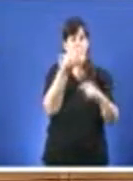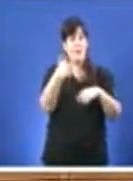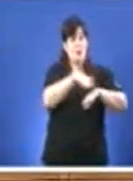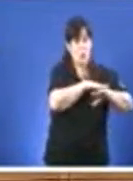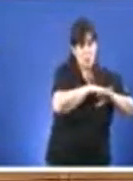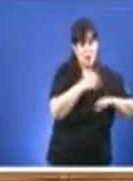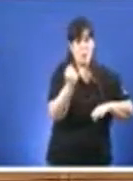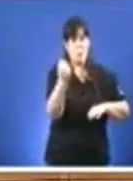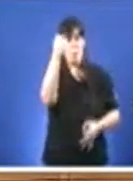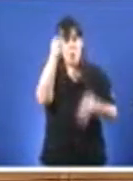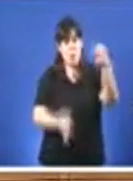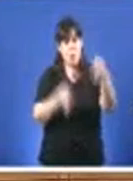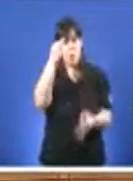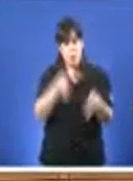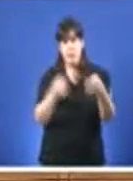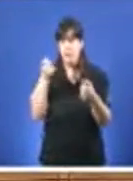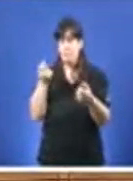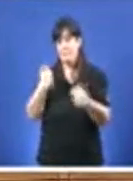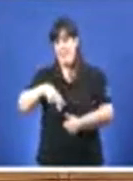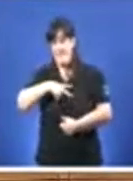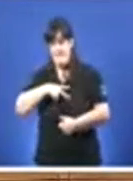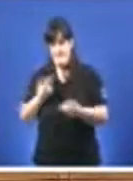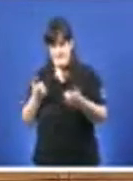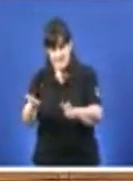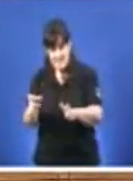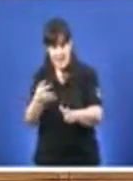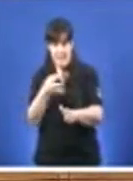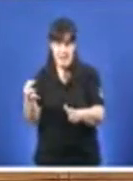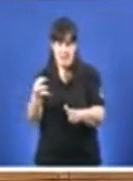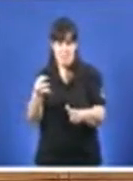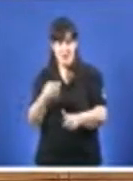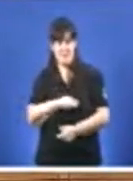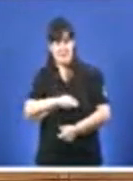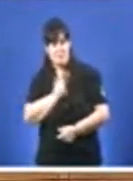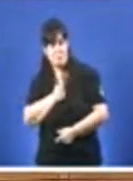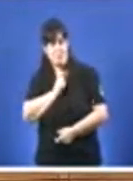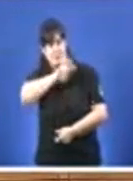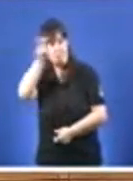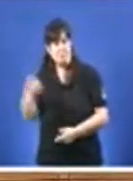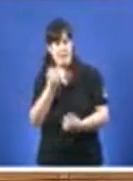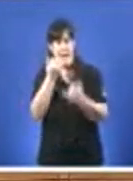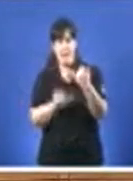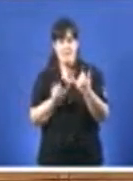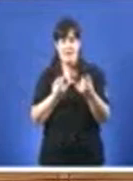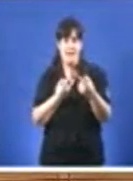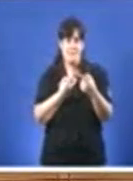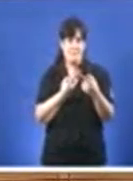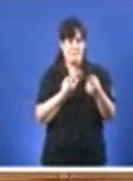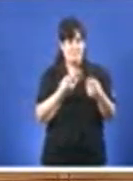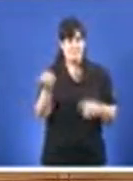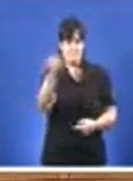fiscalía, hai unhas forzas e corpos de seguridade do Estado que non distinguen. E creo que iso é, sin dúbida, un gran avance.